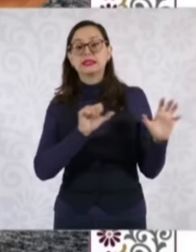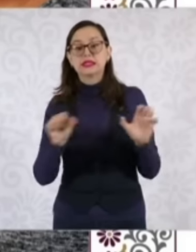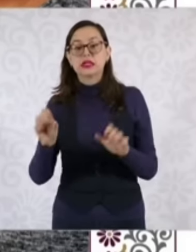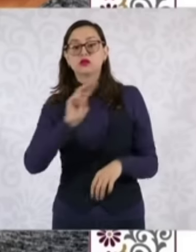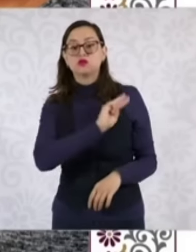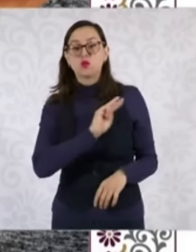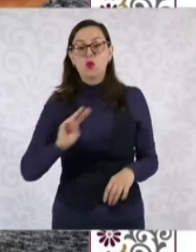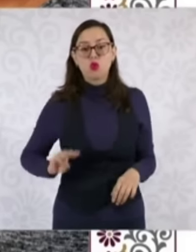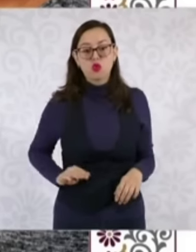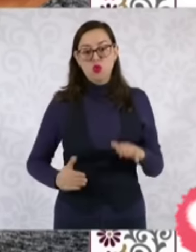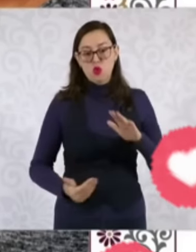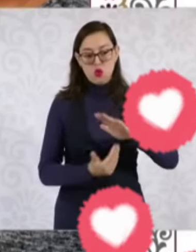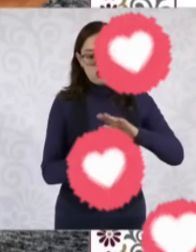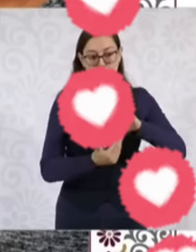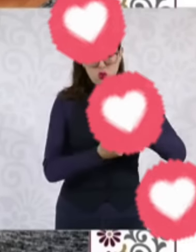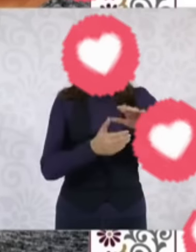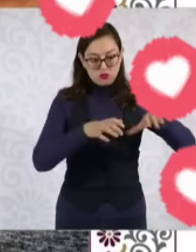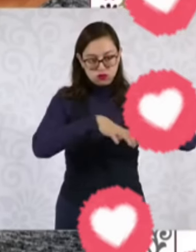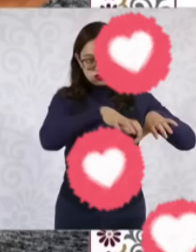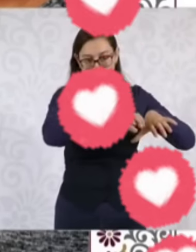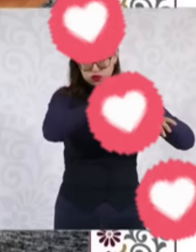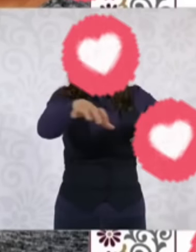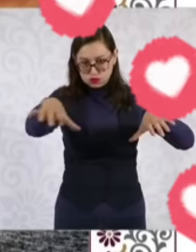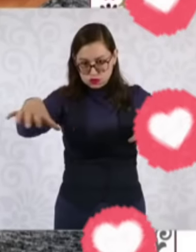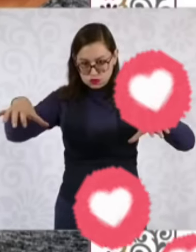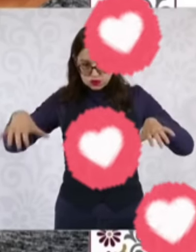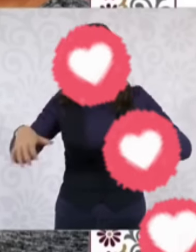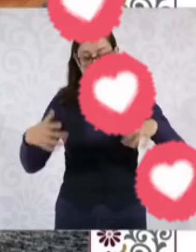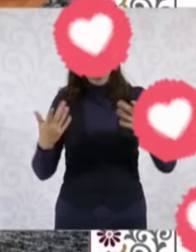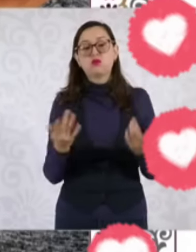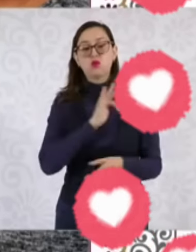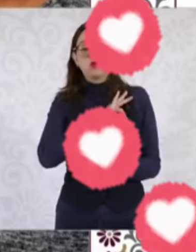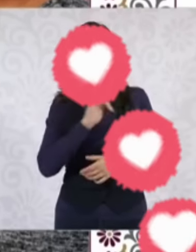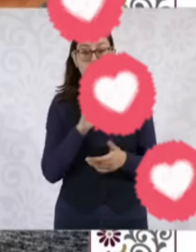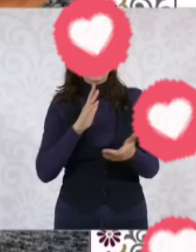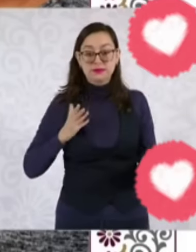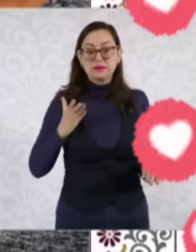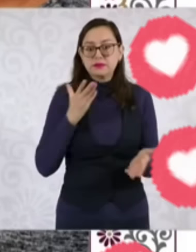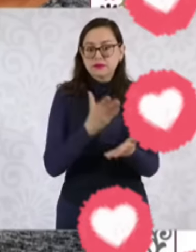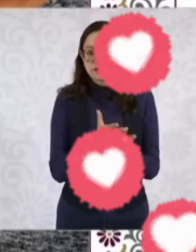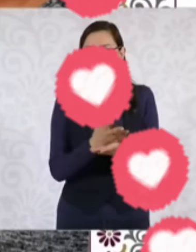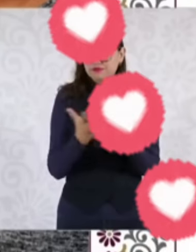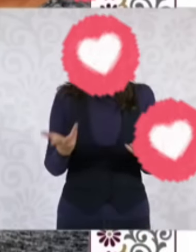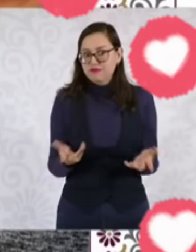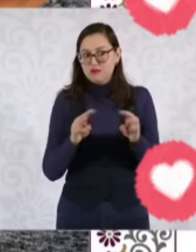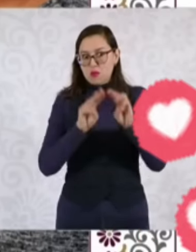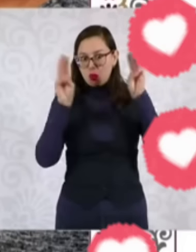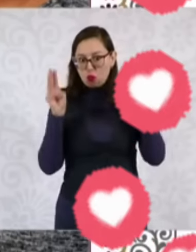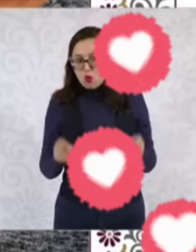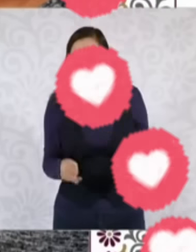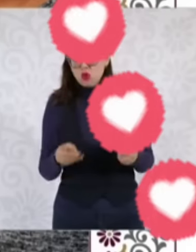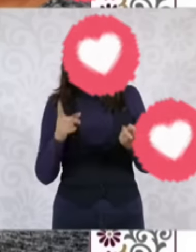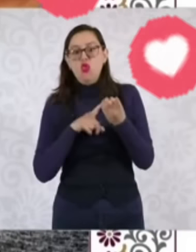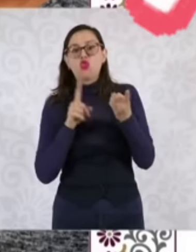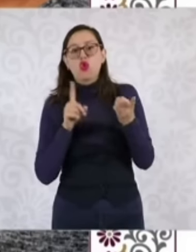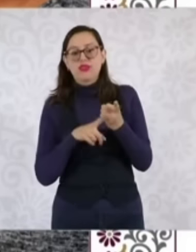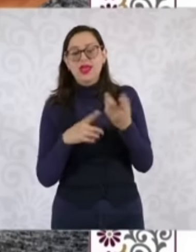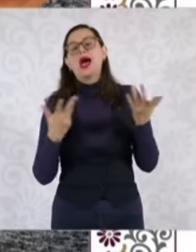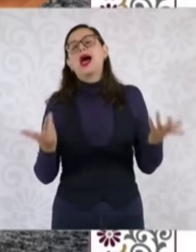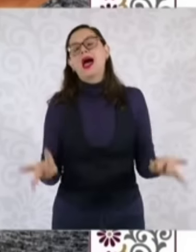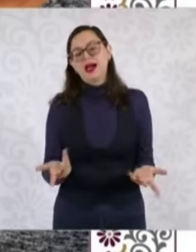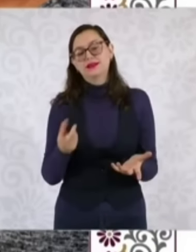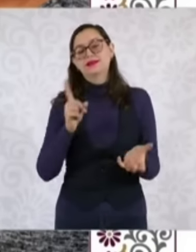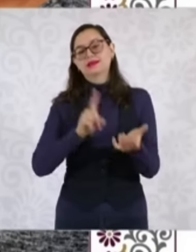donde podrán acercarse a registrarse. ¿Dónde podemos saber que están estos módulos? En la página de la